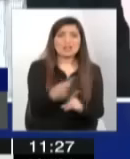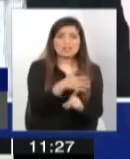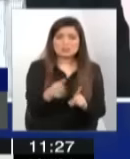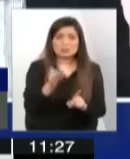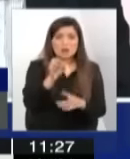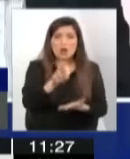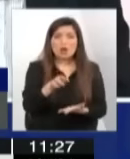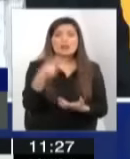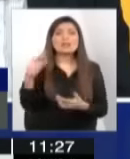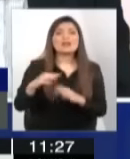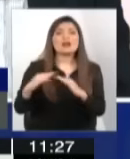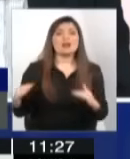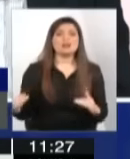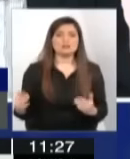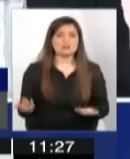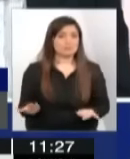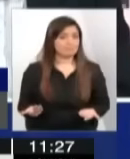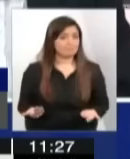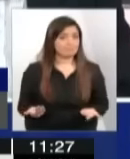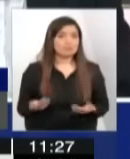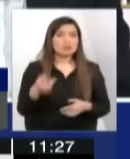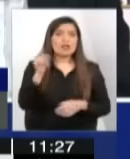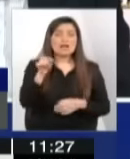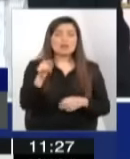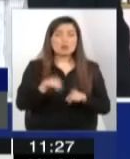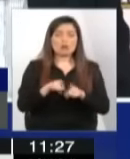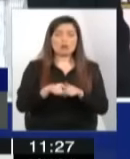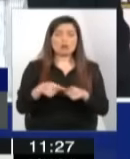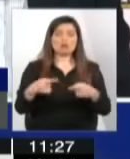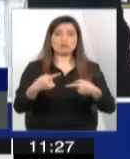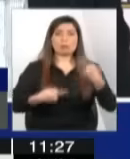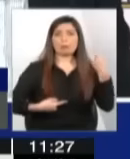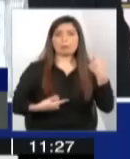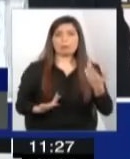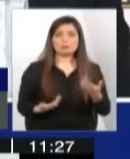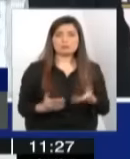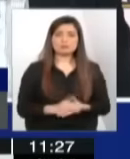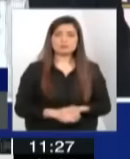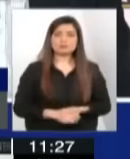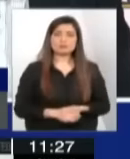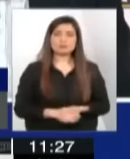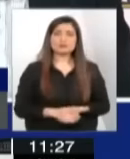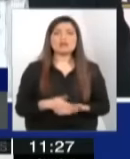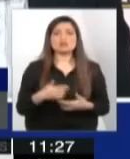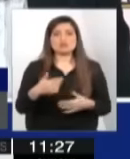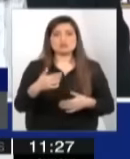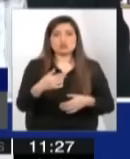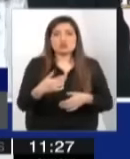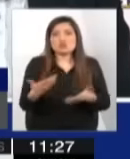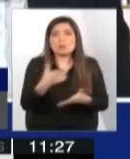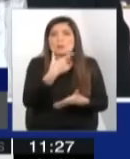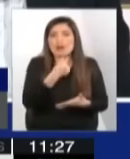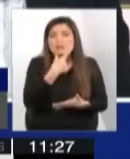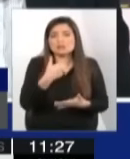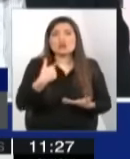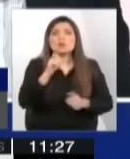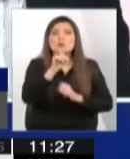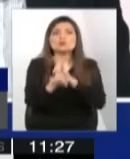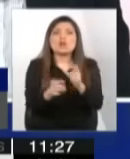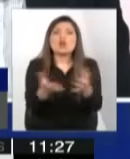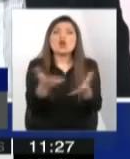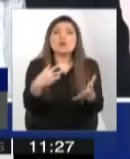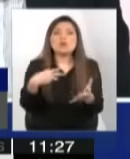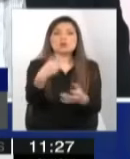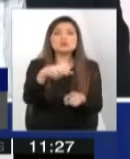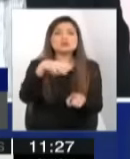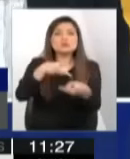que es su propio hogar. Entonces, ahí tenemos un contrasentido. sería súper fácil que yo te preguntara cómo fueron vulnerados tus derechos humanos